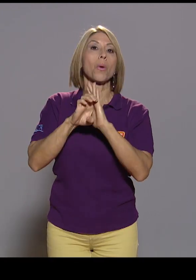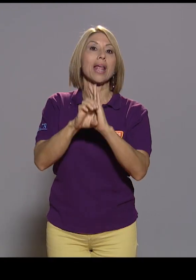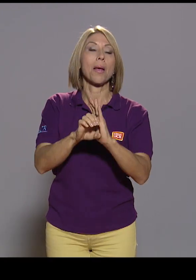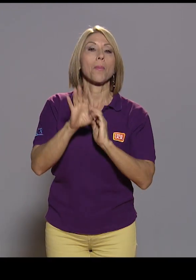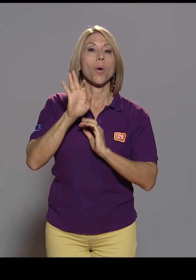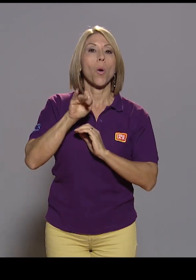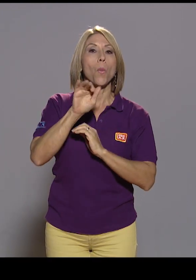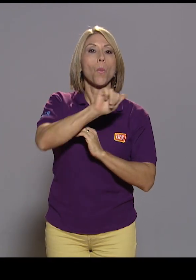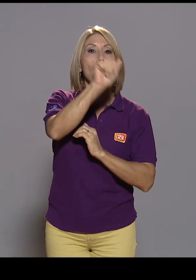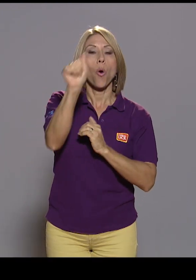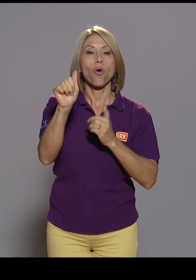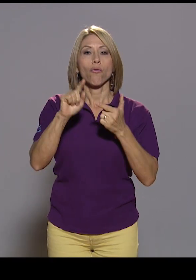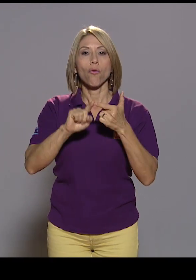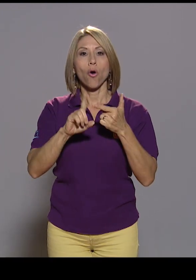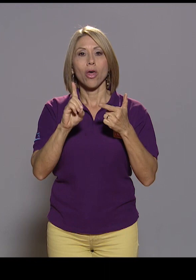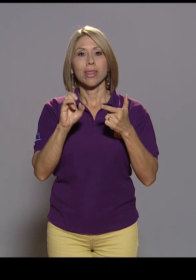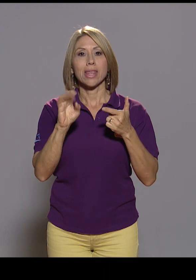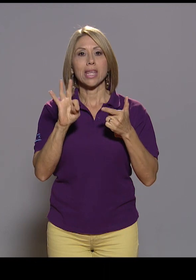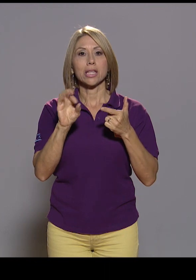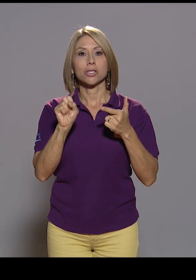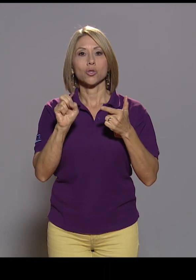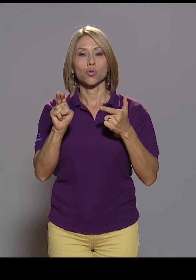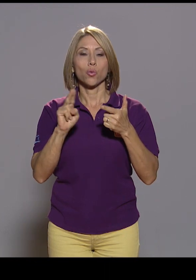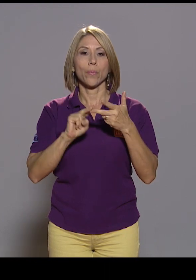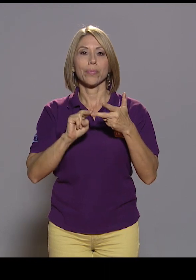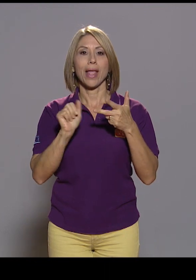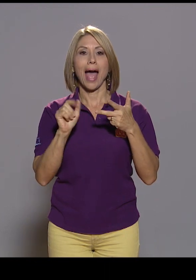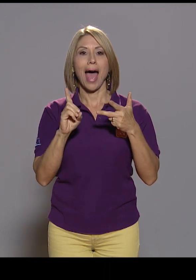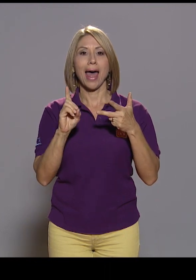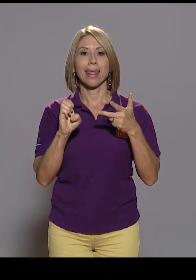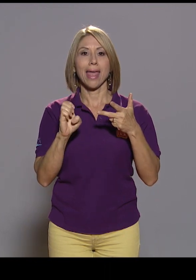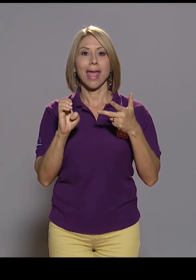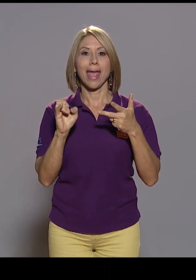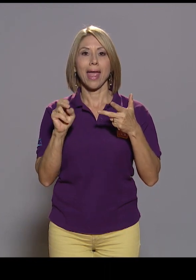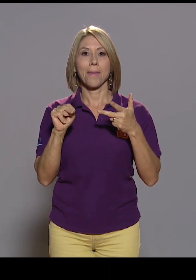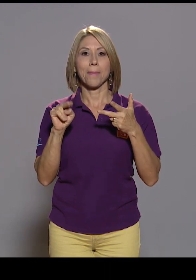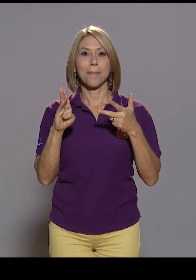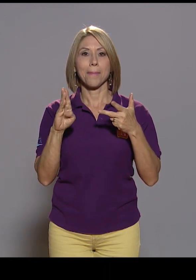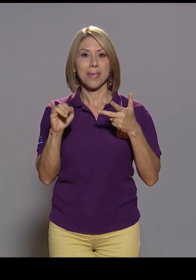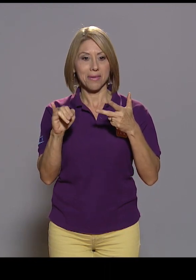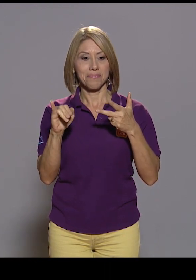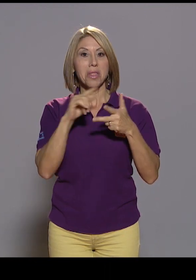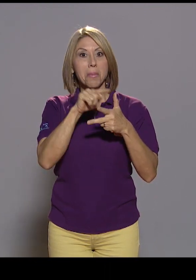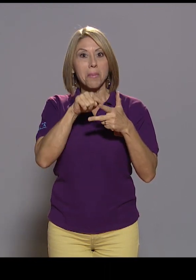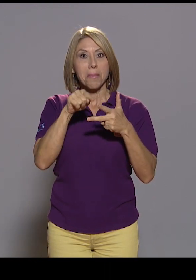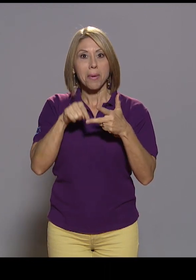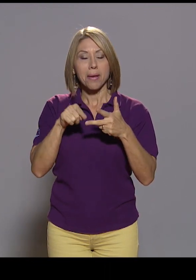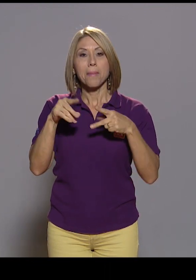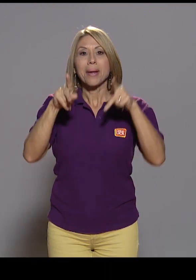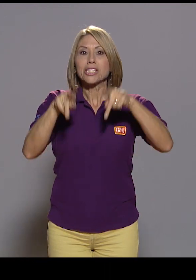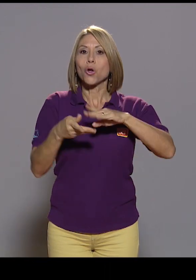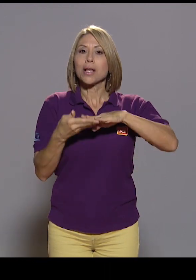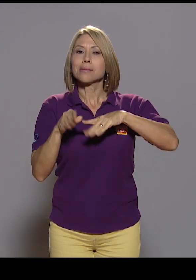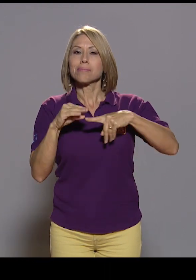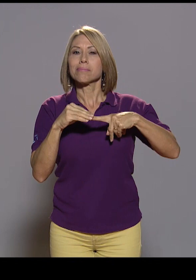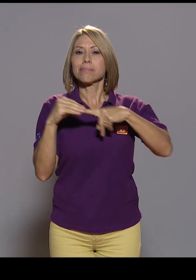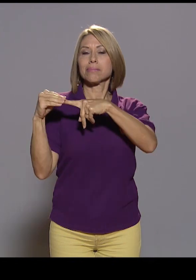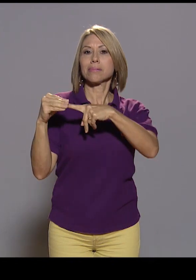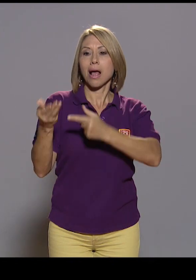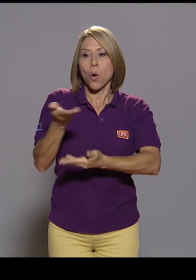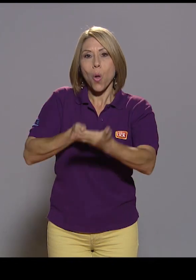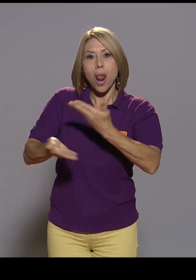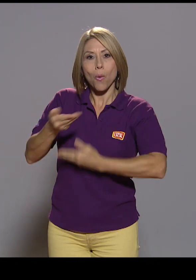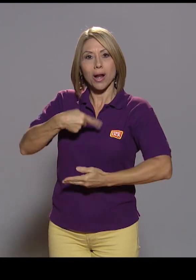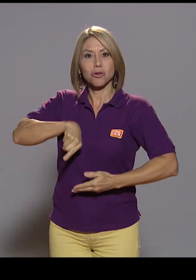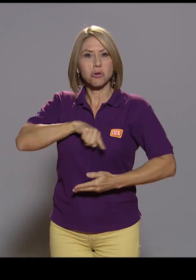Morfo, DITSU, ADNB, fueron parte de esas personas especialistas que nos colaboraron. Tuvimos alrededor